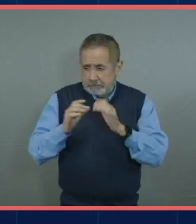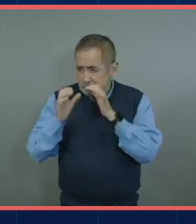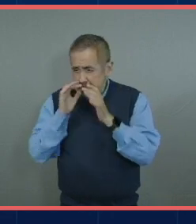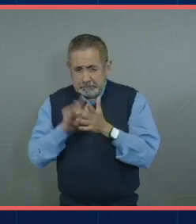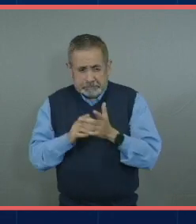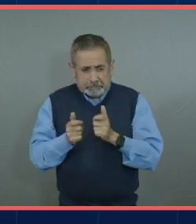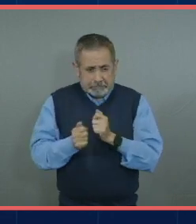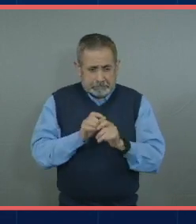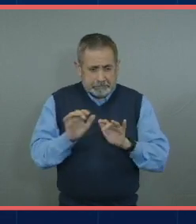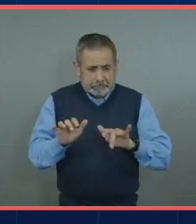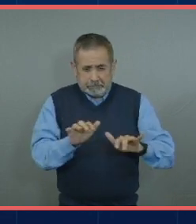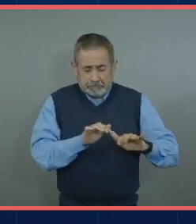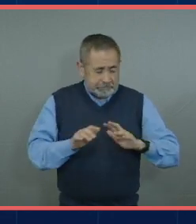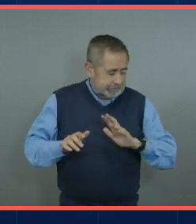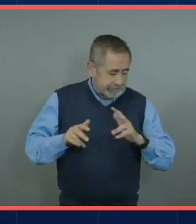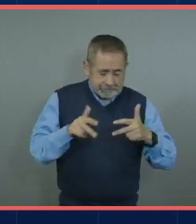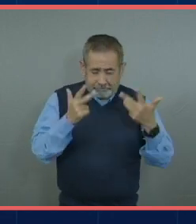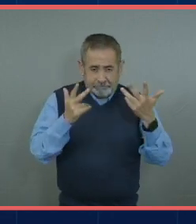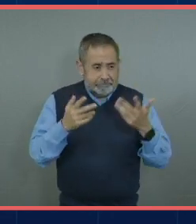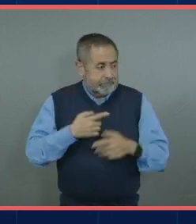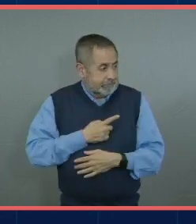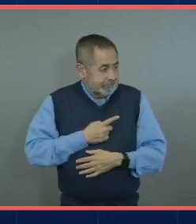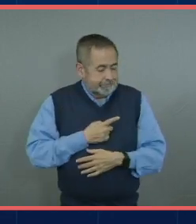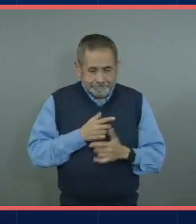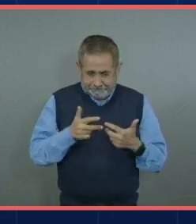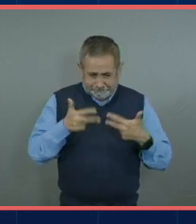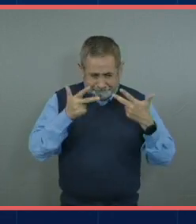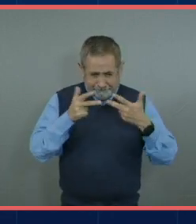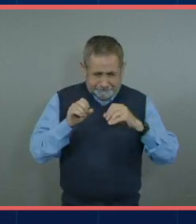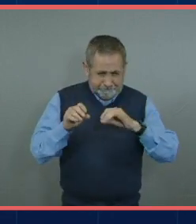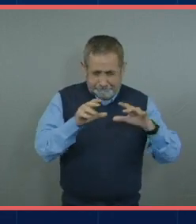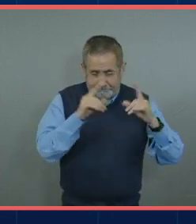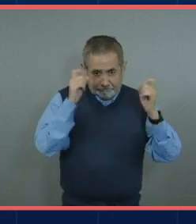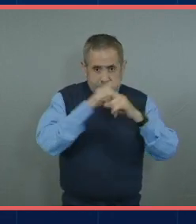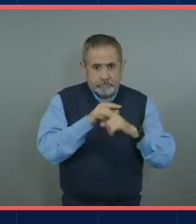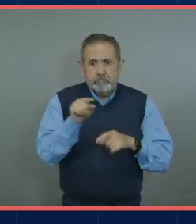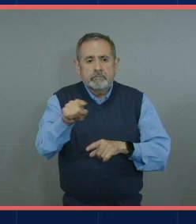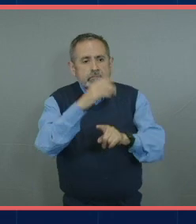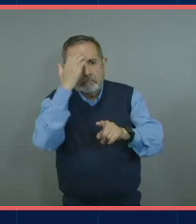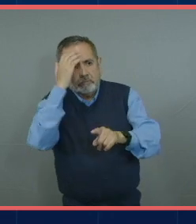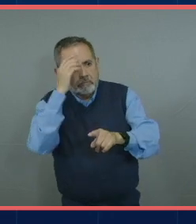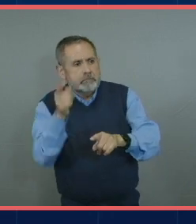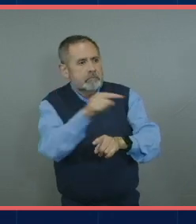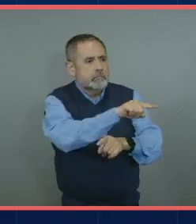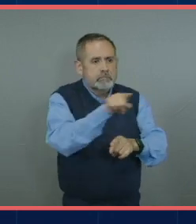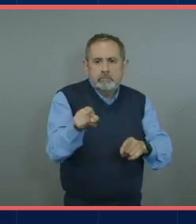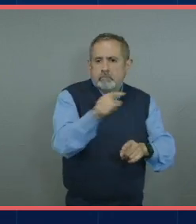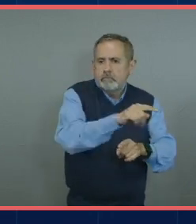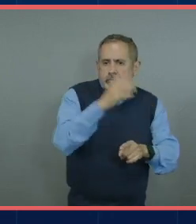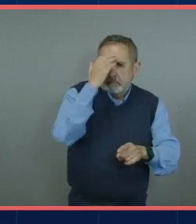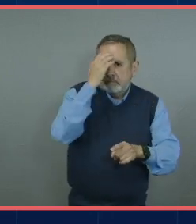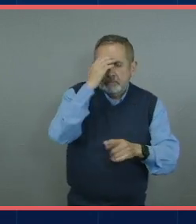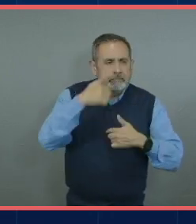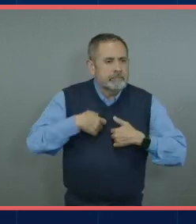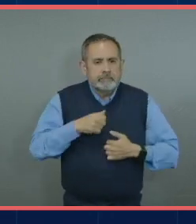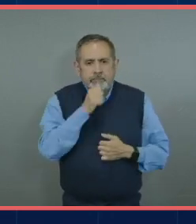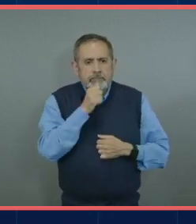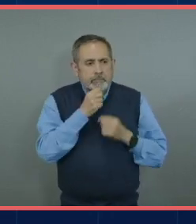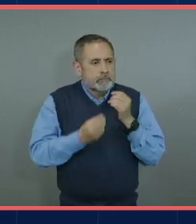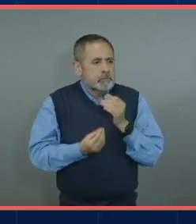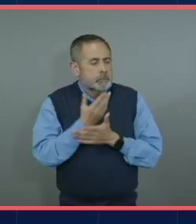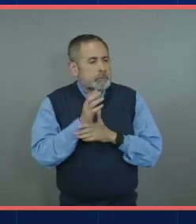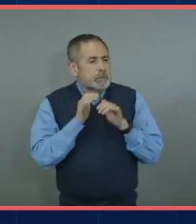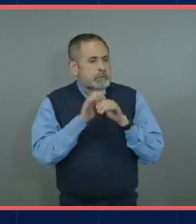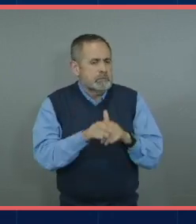al principio la verdad se me hacía complicado porque todos ya se conocían y a pesar de que es un gran equipo y que siempre me